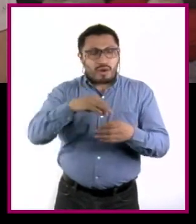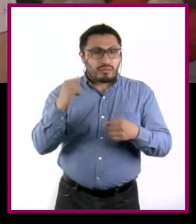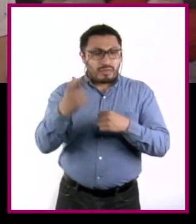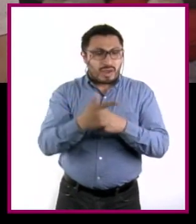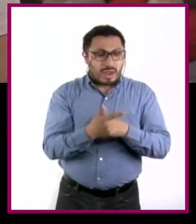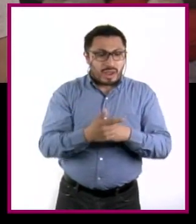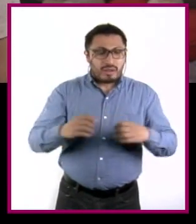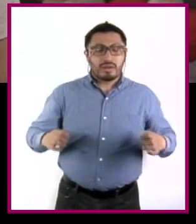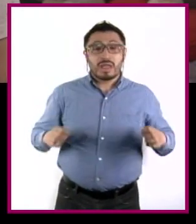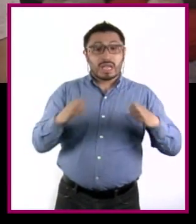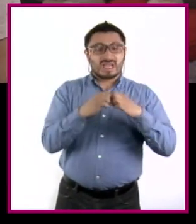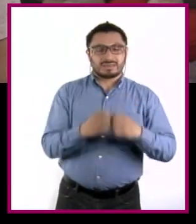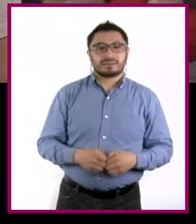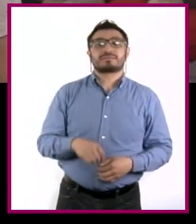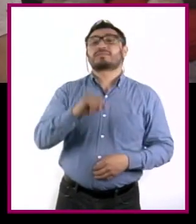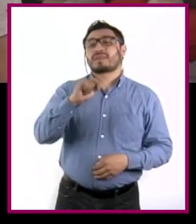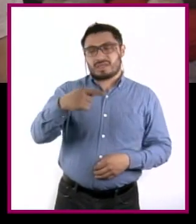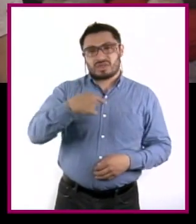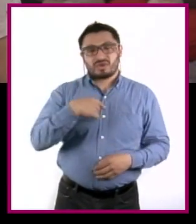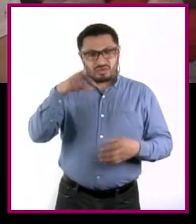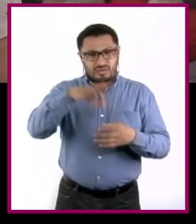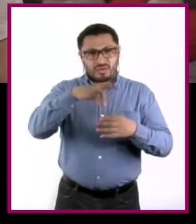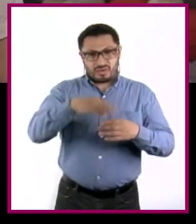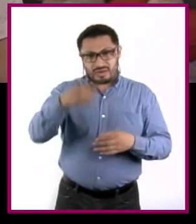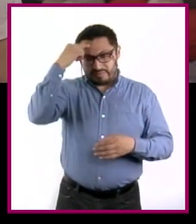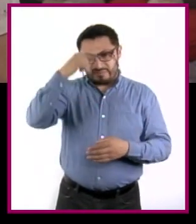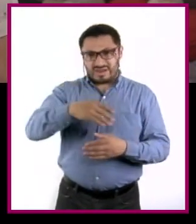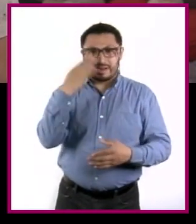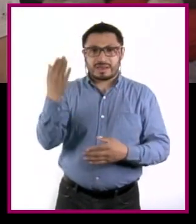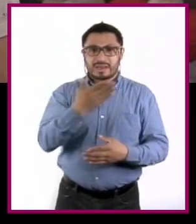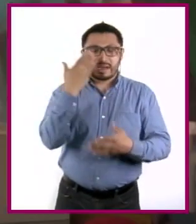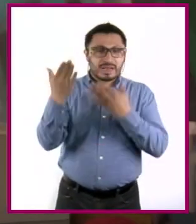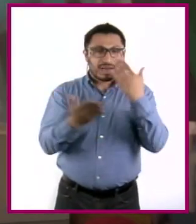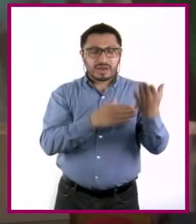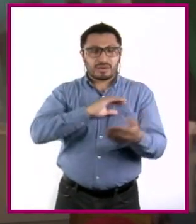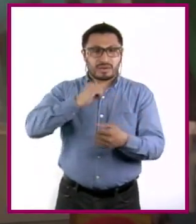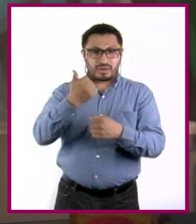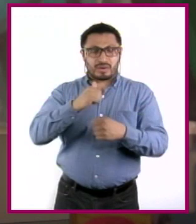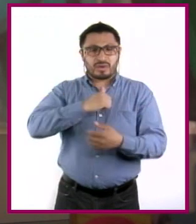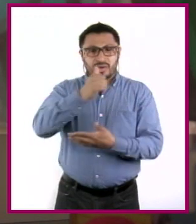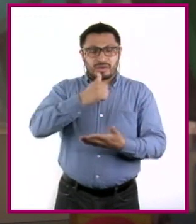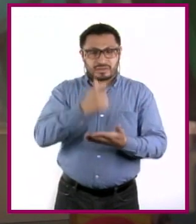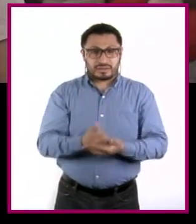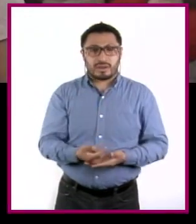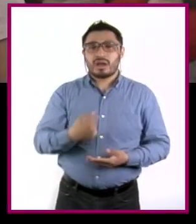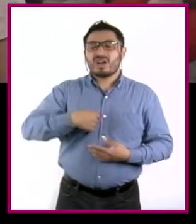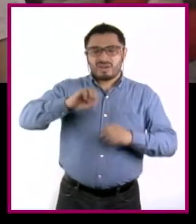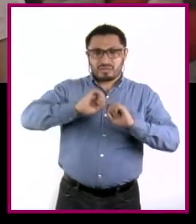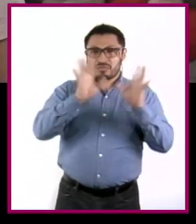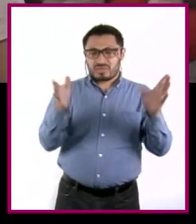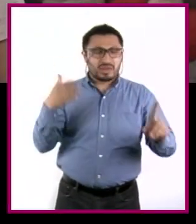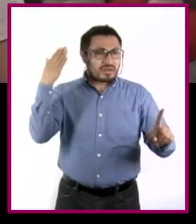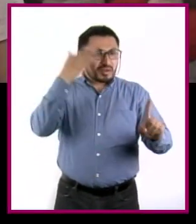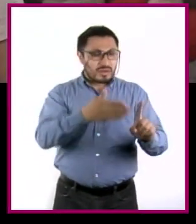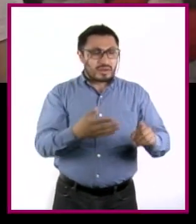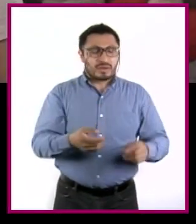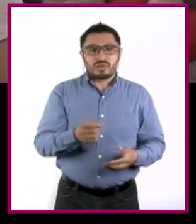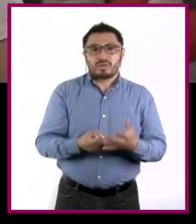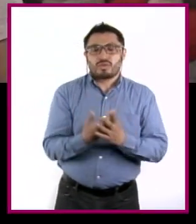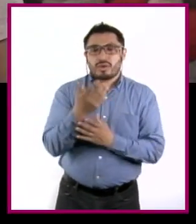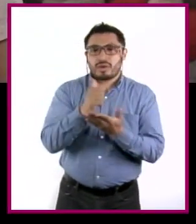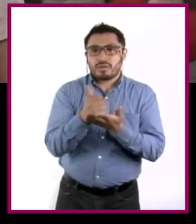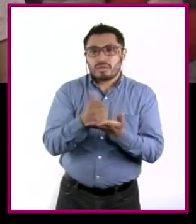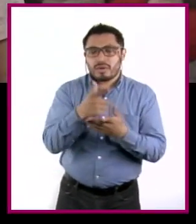meta? Sí, yo estoy ahorrando para irme a estudiar a otra ciudad. Dos. Yo tengo clara mi meta de la nueva consola de video,